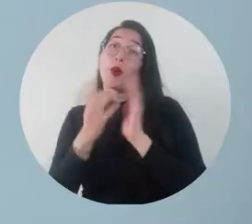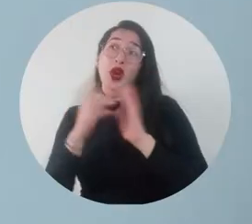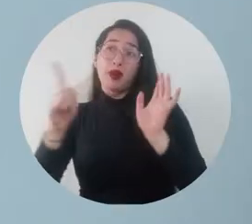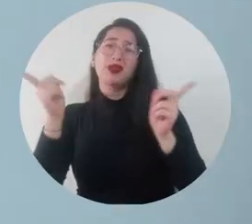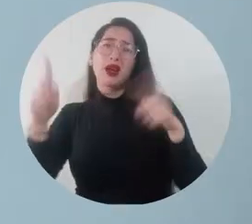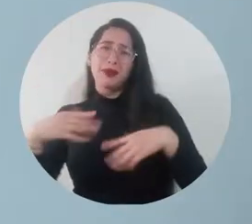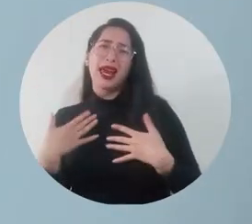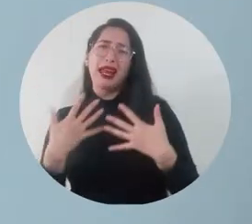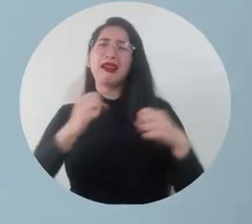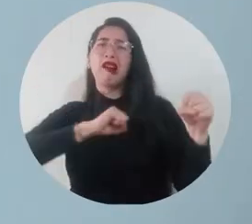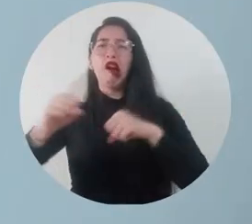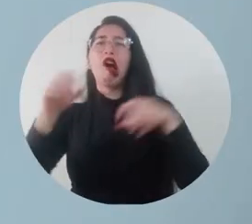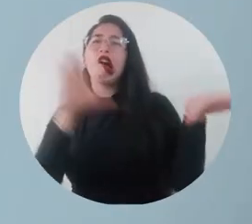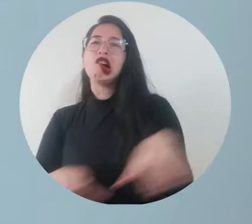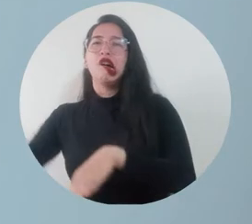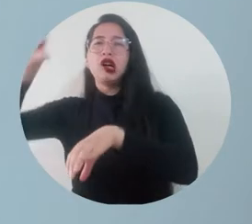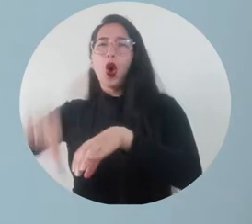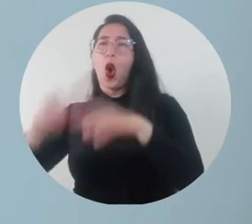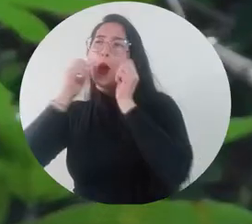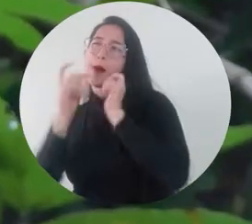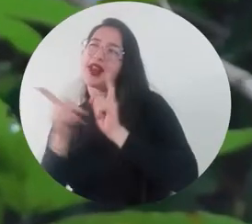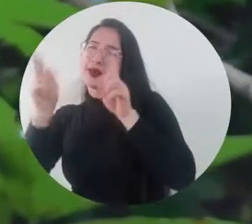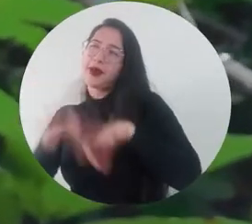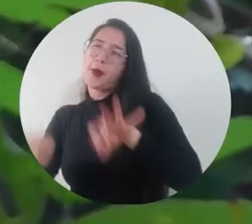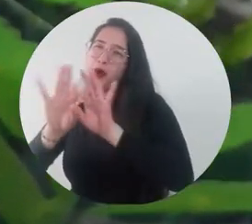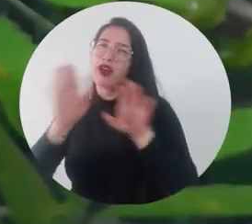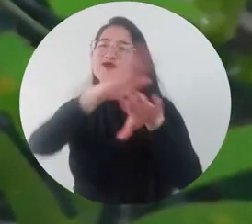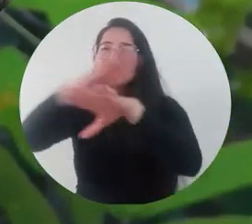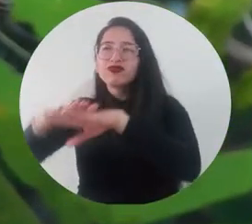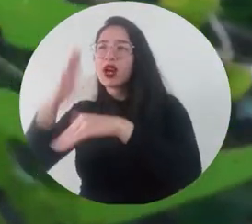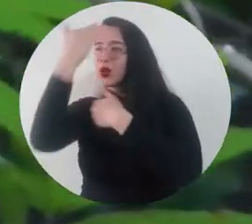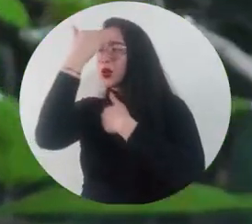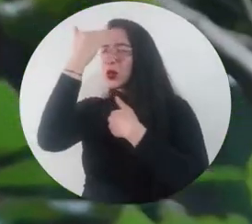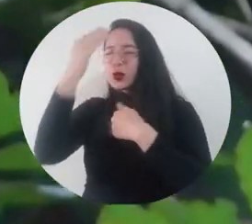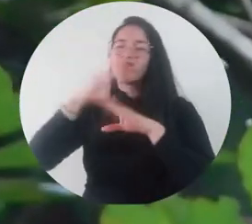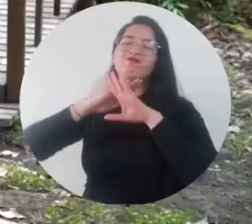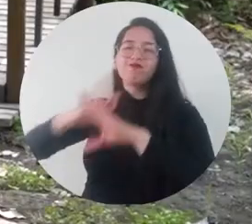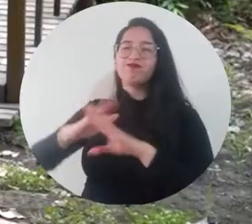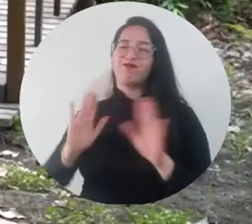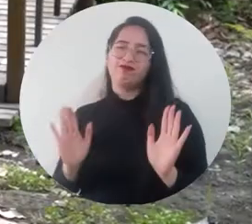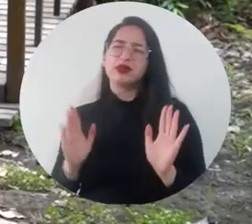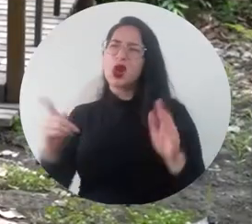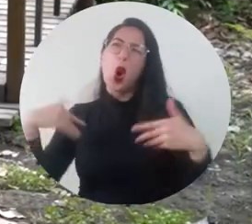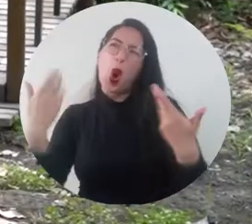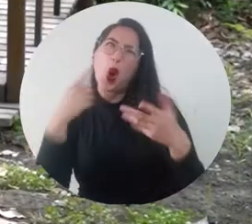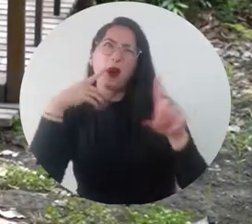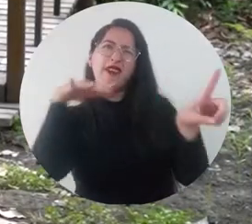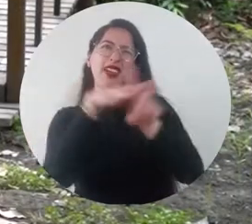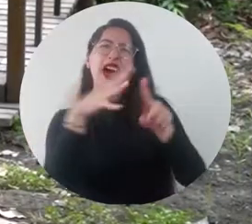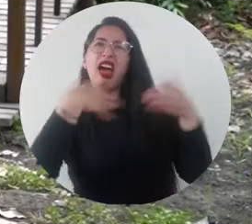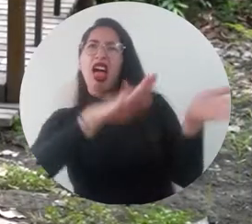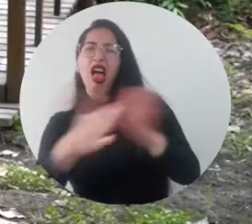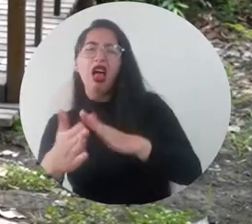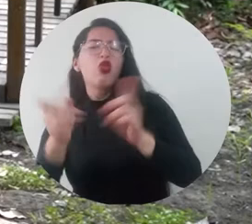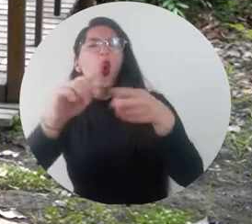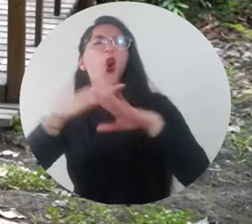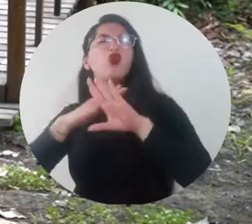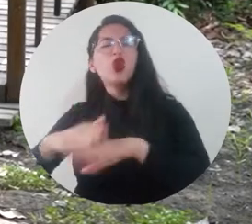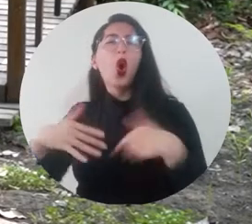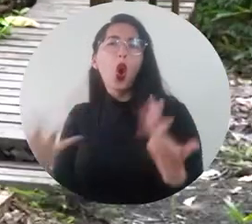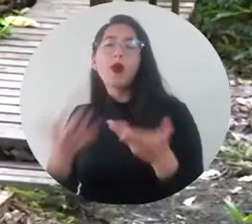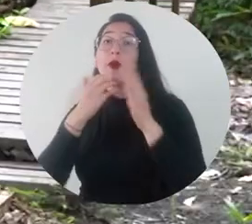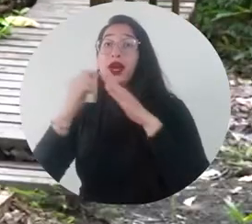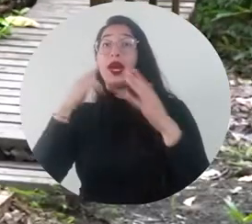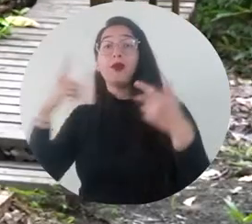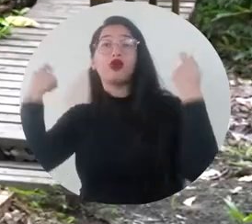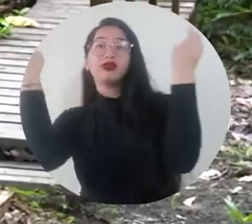afectadas por las acciones humanas que van en contra de su existencia El eslogan de este año fue Noches oscuras, migraciones